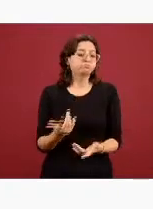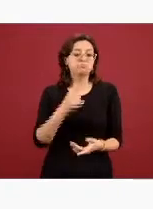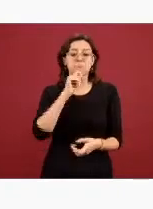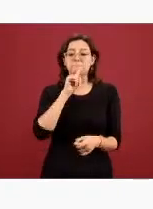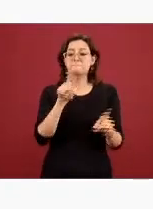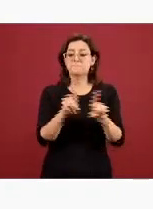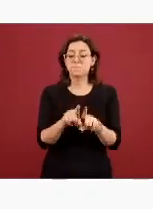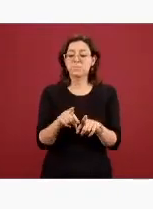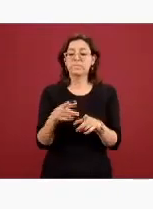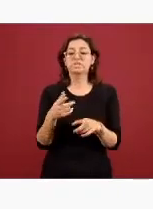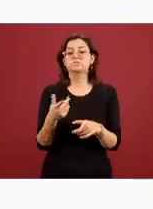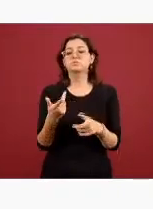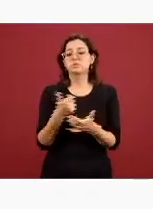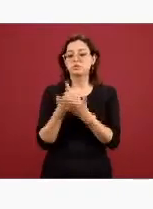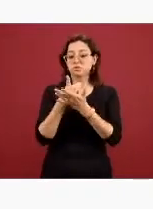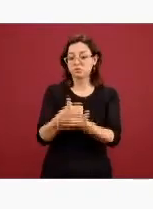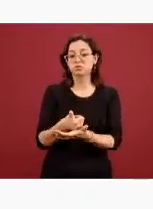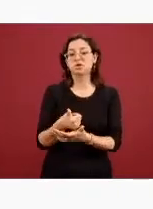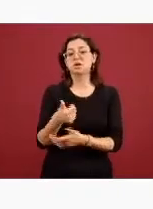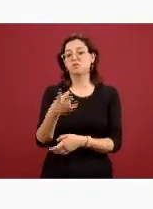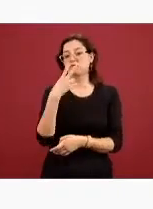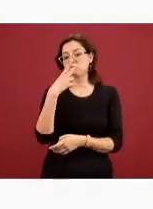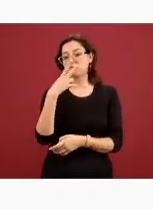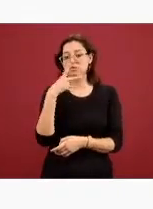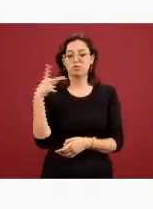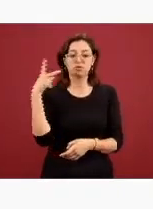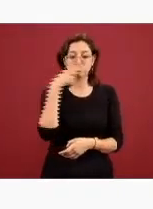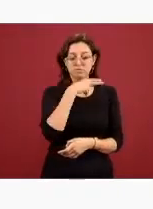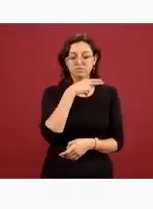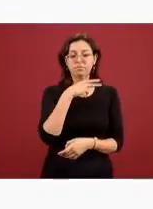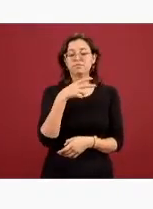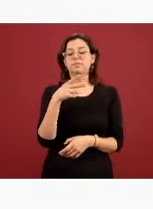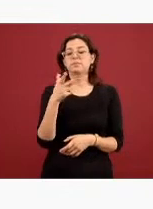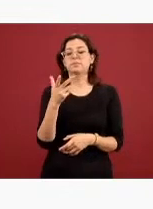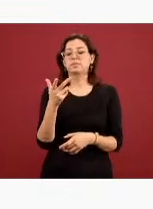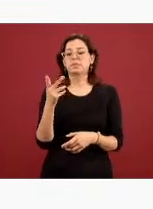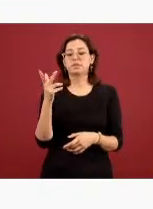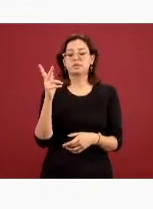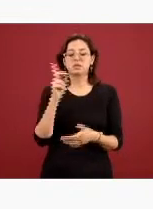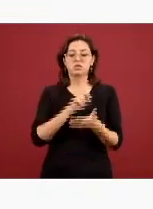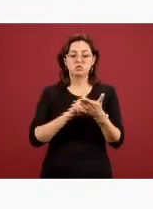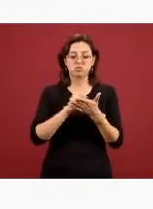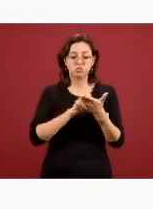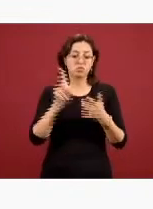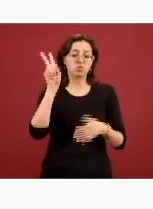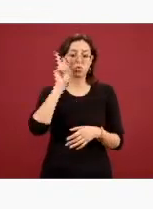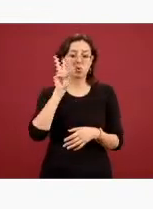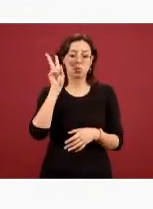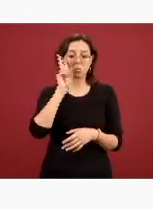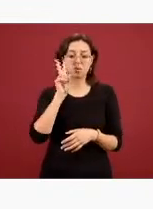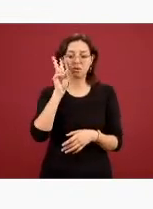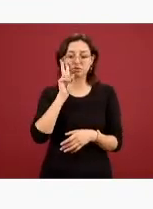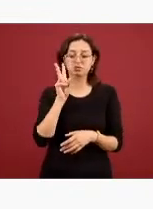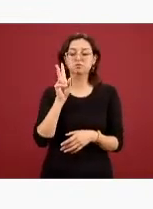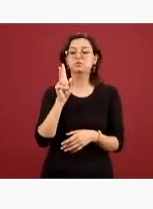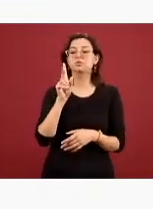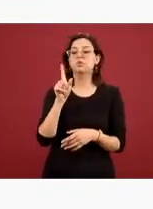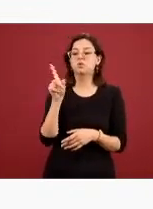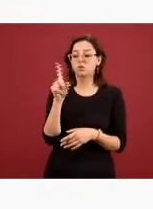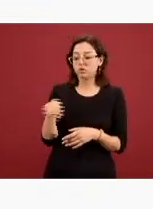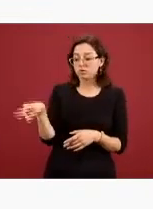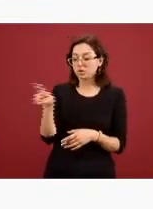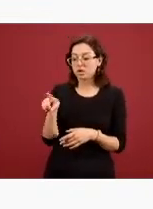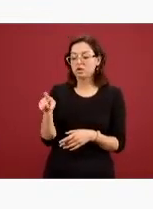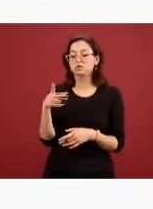la que puede ser para dejar de fumar se atiende a consumidores de sustancias pero no solamente porque lo consuman sino también a la